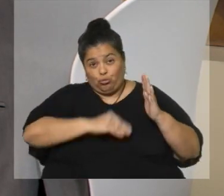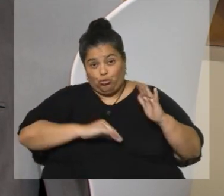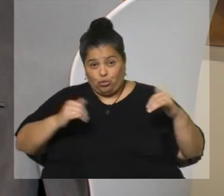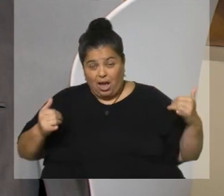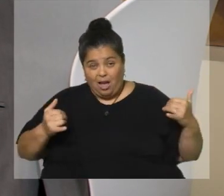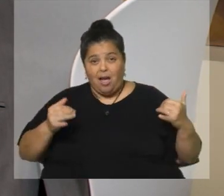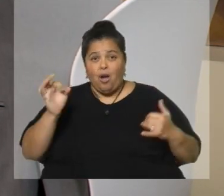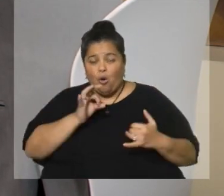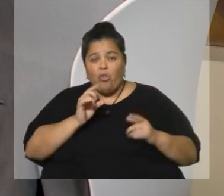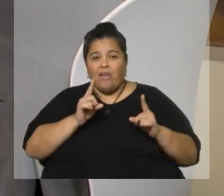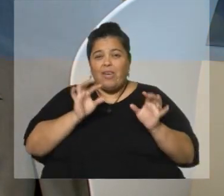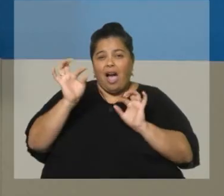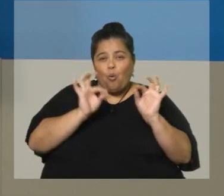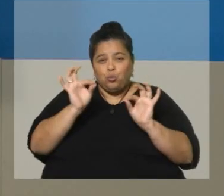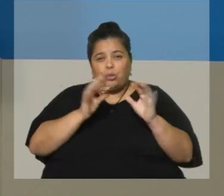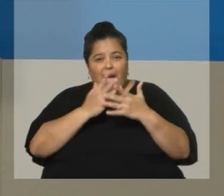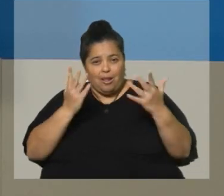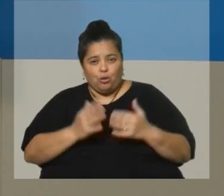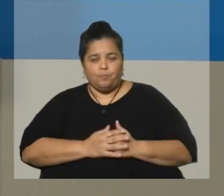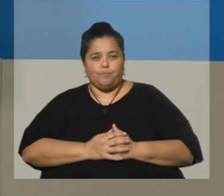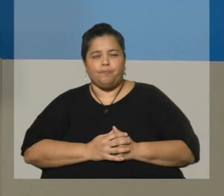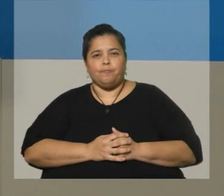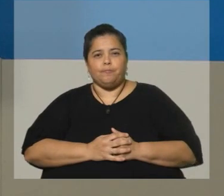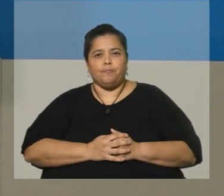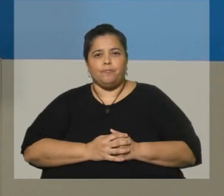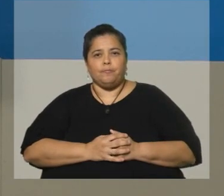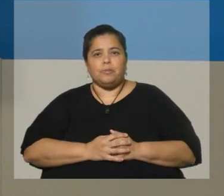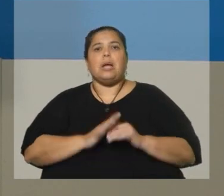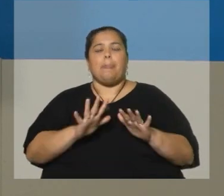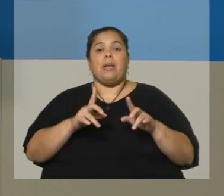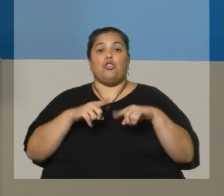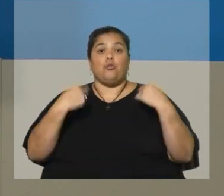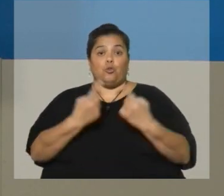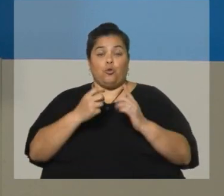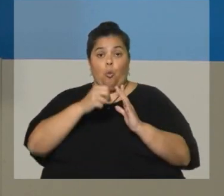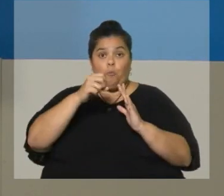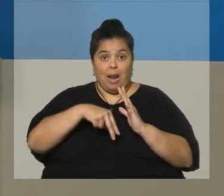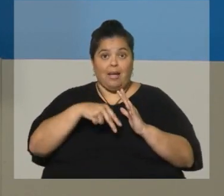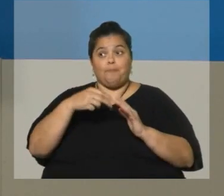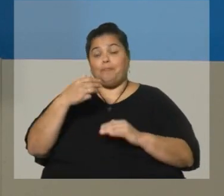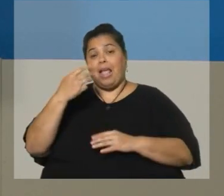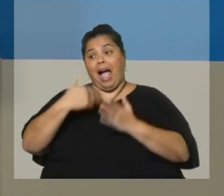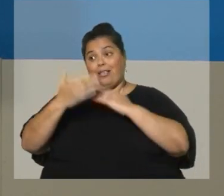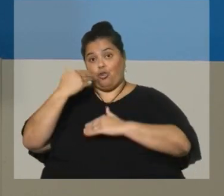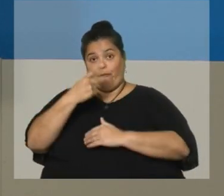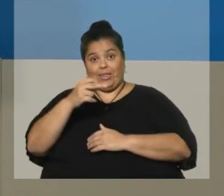bien o hay que hacer algún ajuste? A ver, nosotros en el plan estratégico, cuando asumimos en el año 2020,